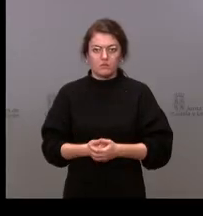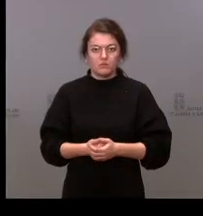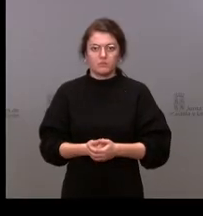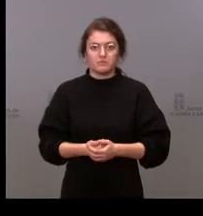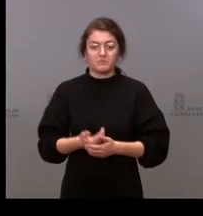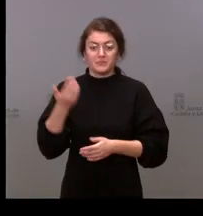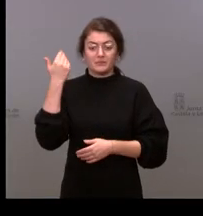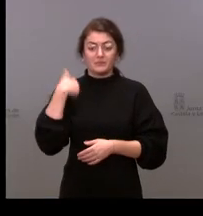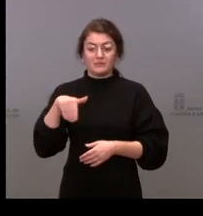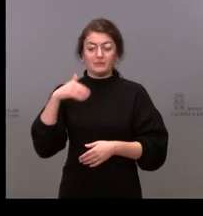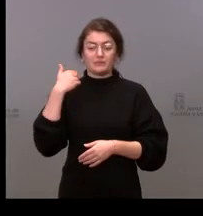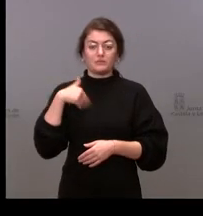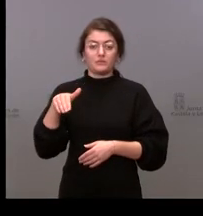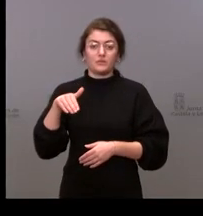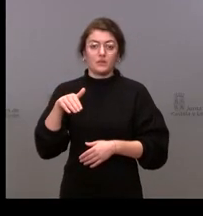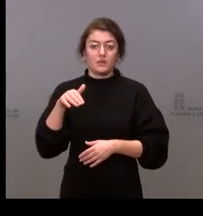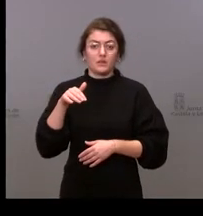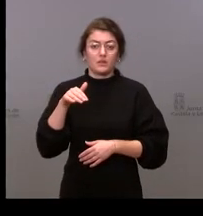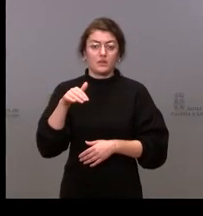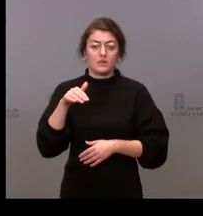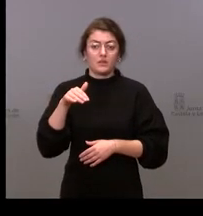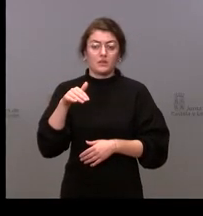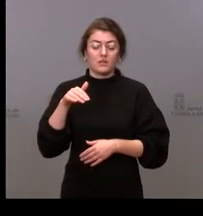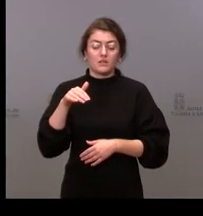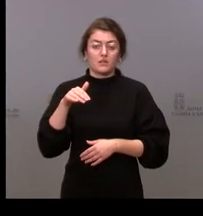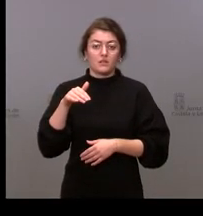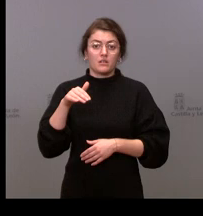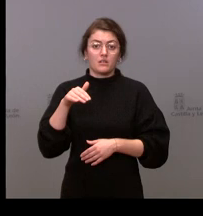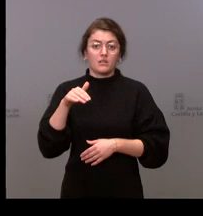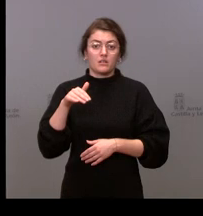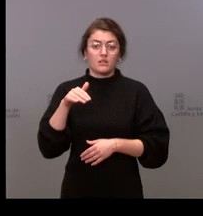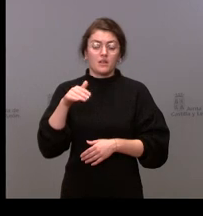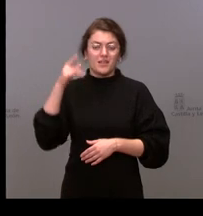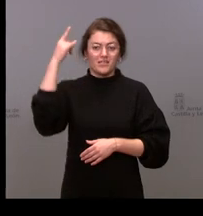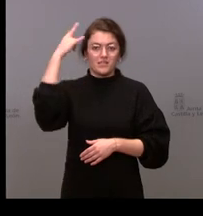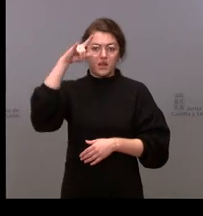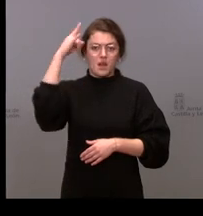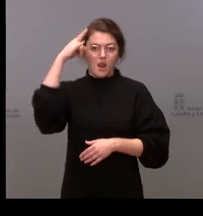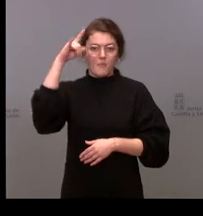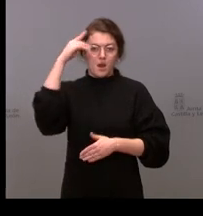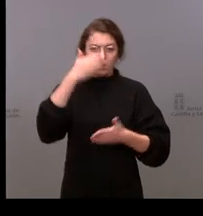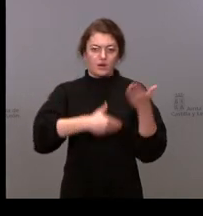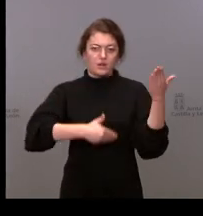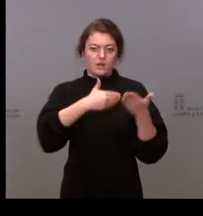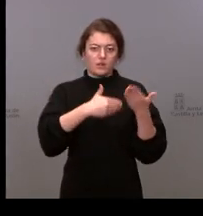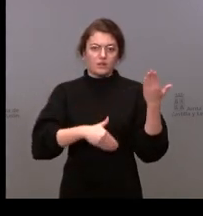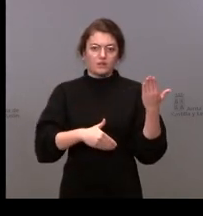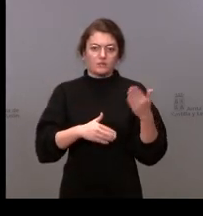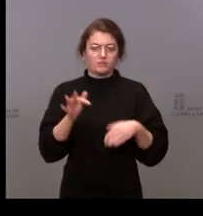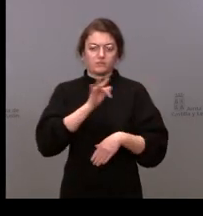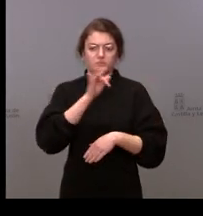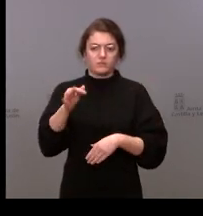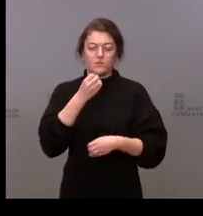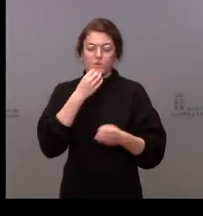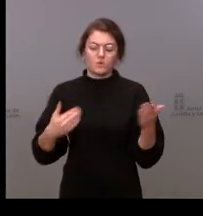Gracias. Preguntas en Salamanca con Ángel Benito, de La Gaceta. Cuando quieras, Ángel. Hola, buenos